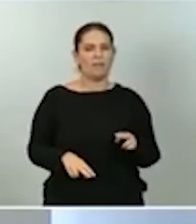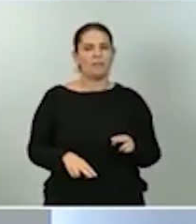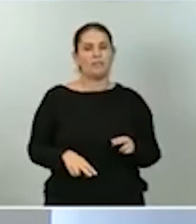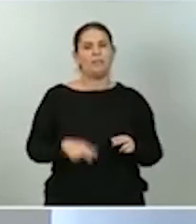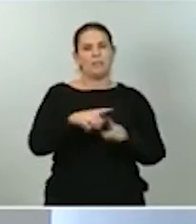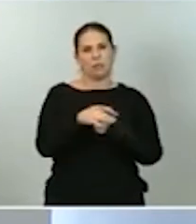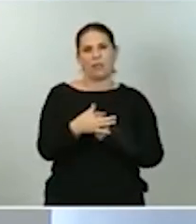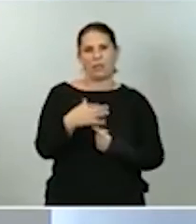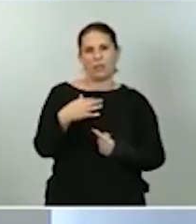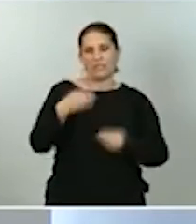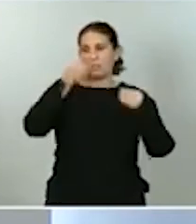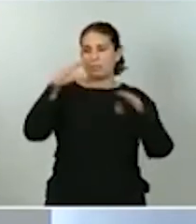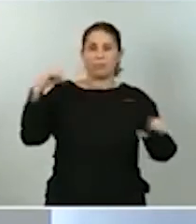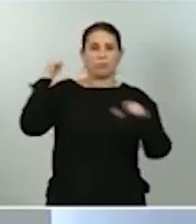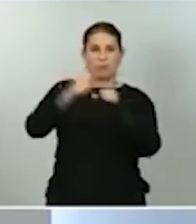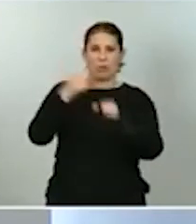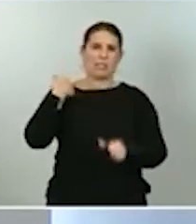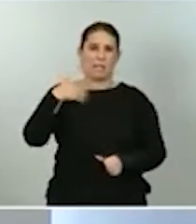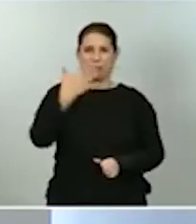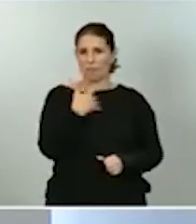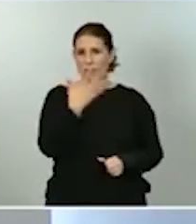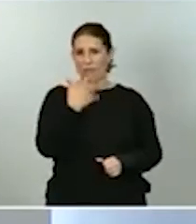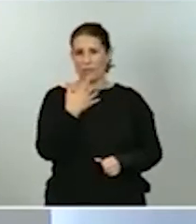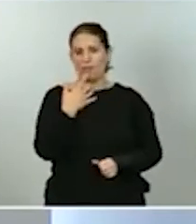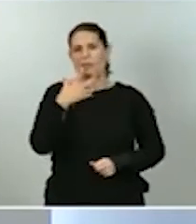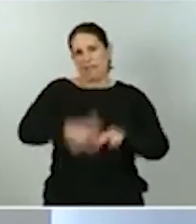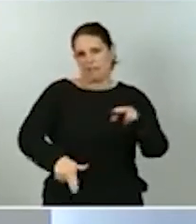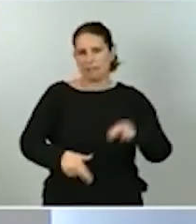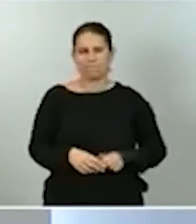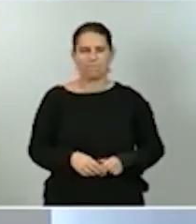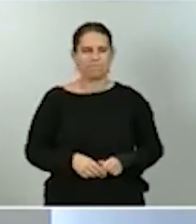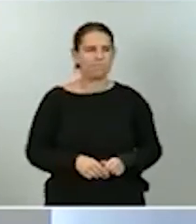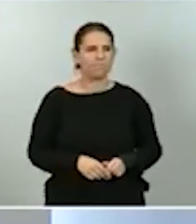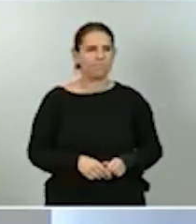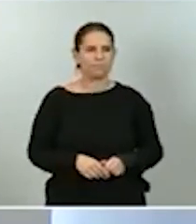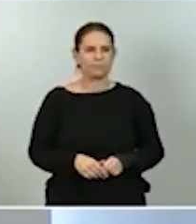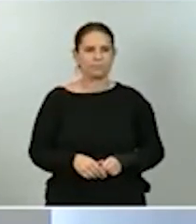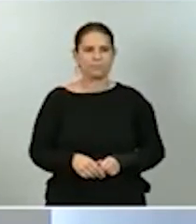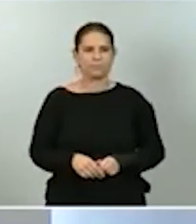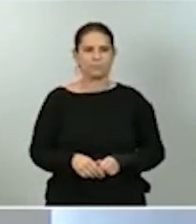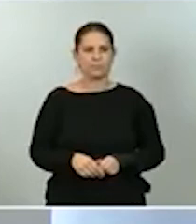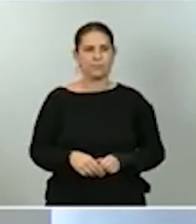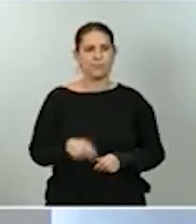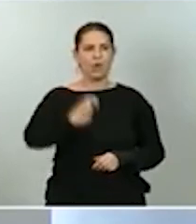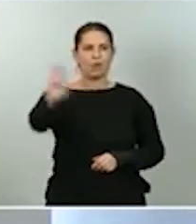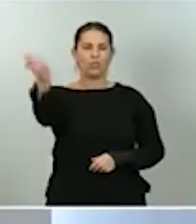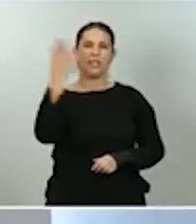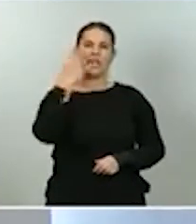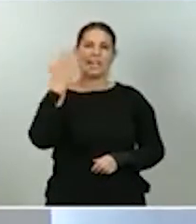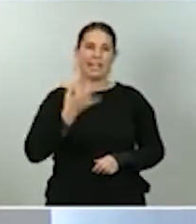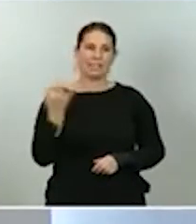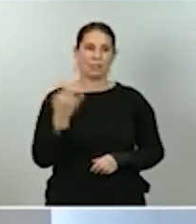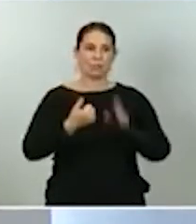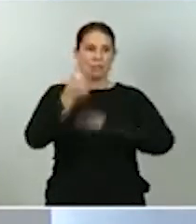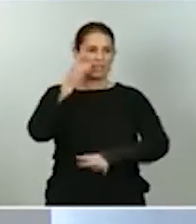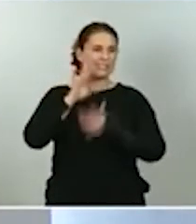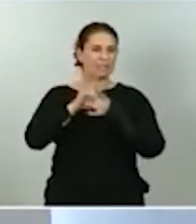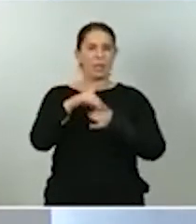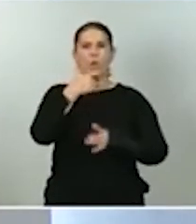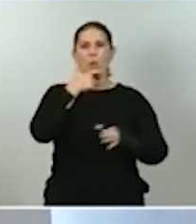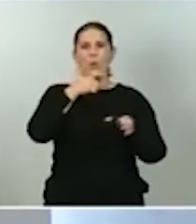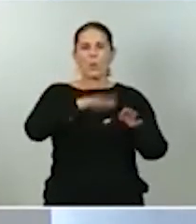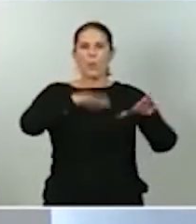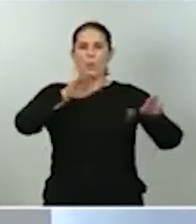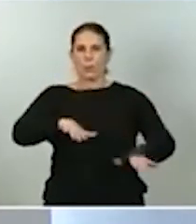historia, siempre que ha habido una crisis económica. Otro tipo de riesgos se relacionan con el Brexit, con las tensiones comerciales y